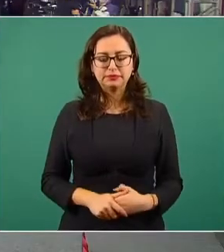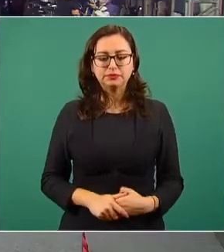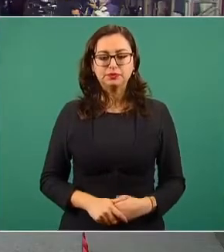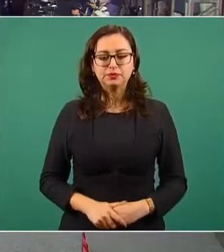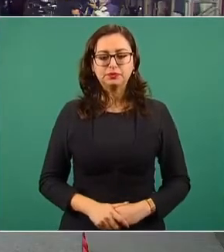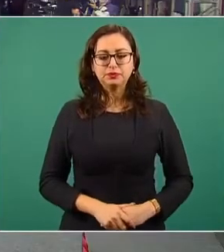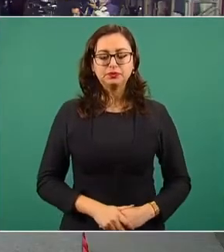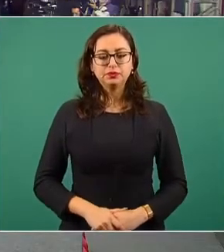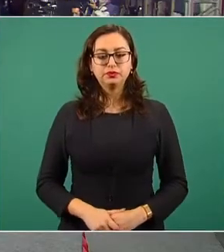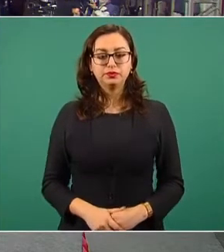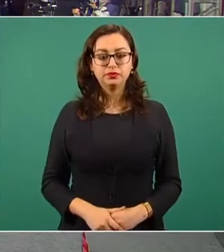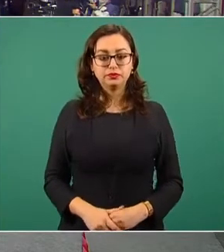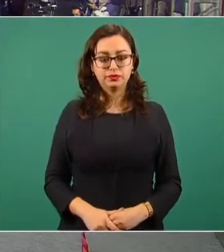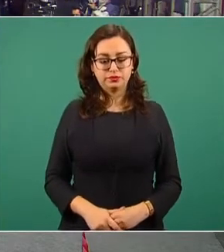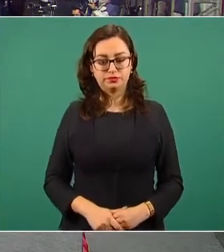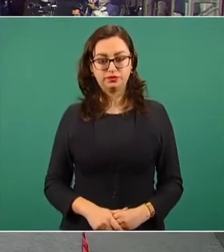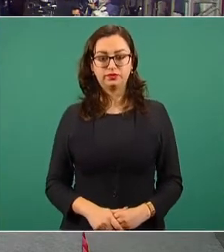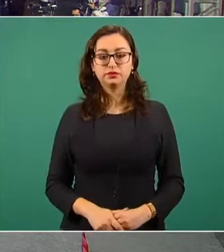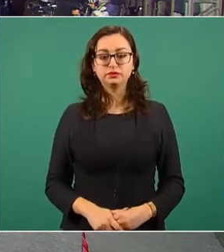¿A quién le había dicho?